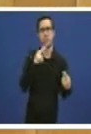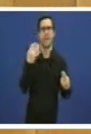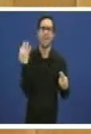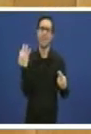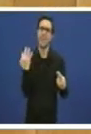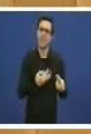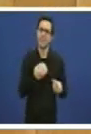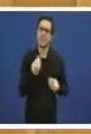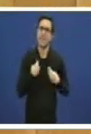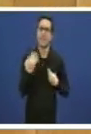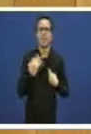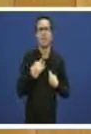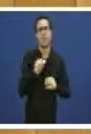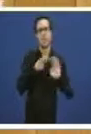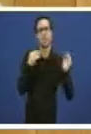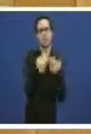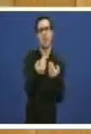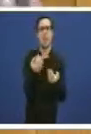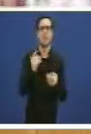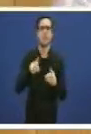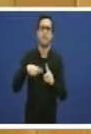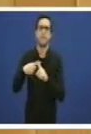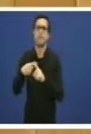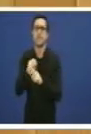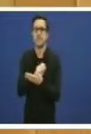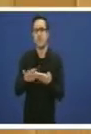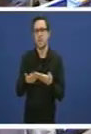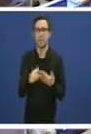agardo unha contestación clara señora conselleira Moitas gracias